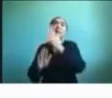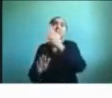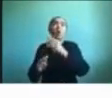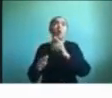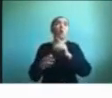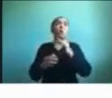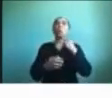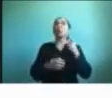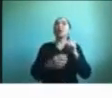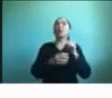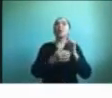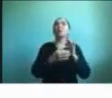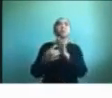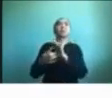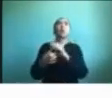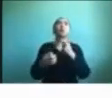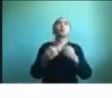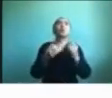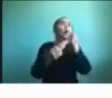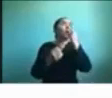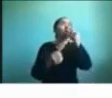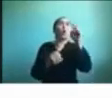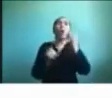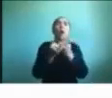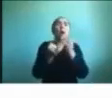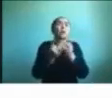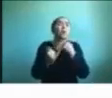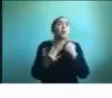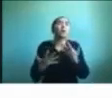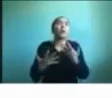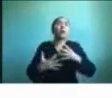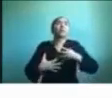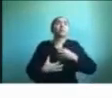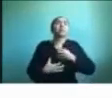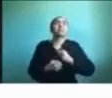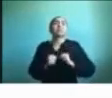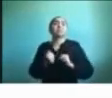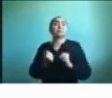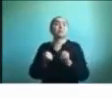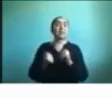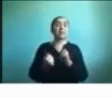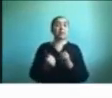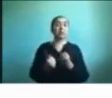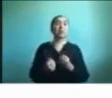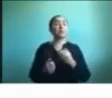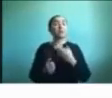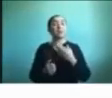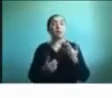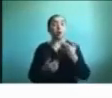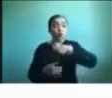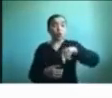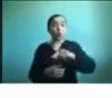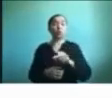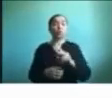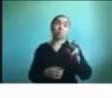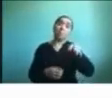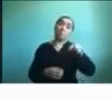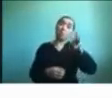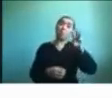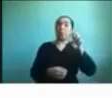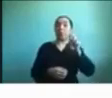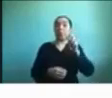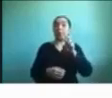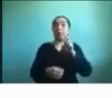eso obviamente aumenta la ansiedad en ellos. Es por eso que como padres o incluso también como profesionales o